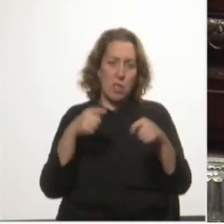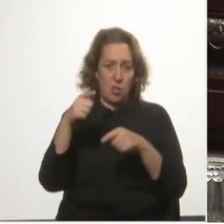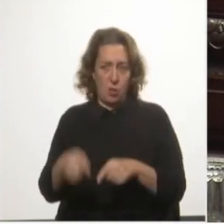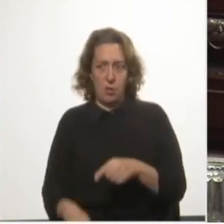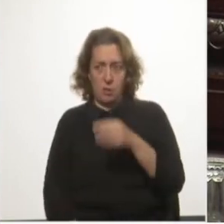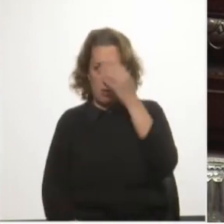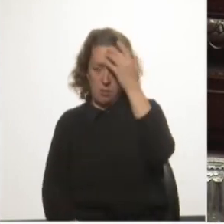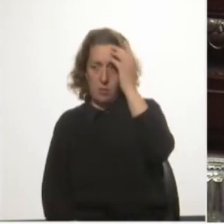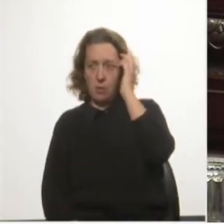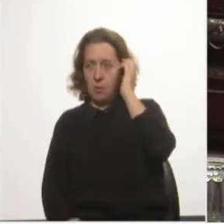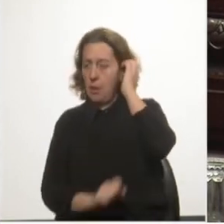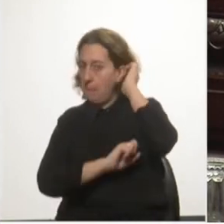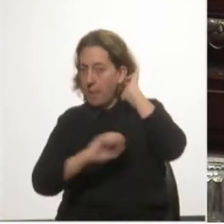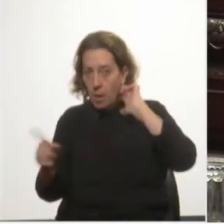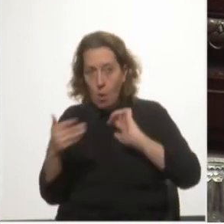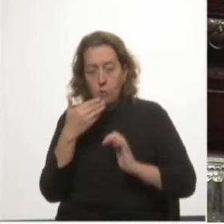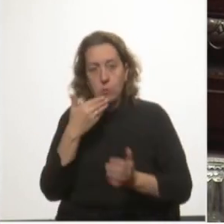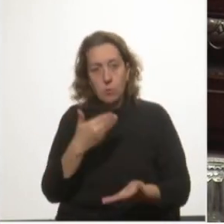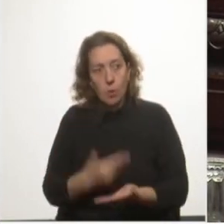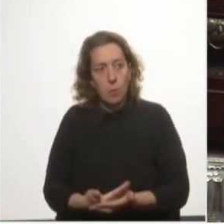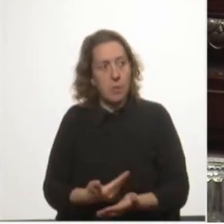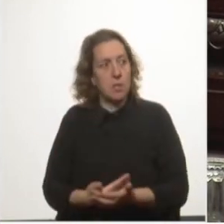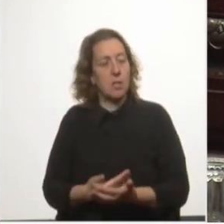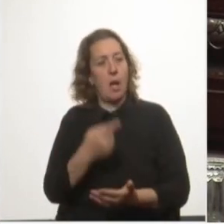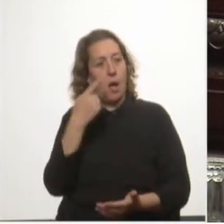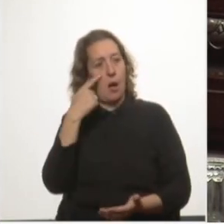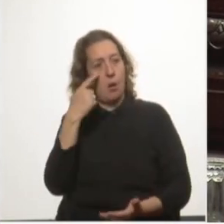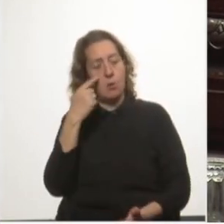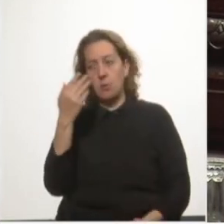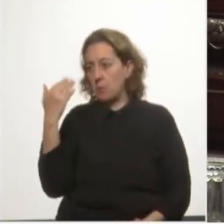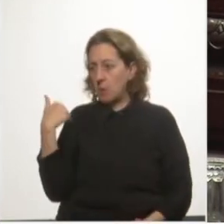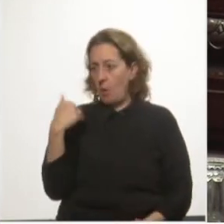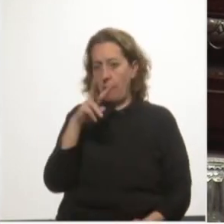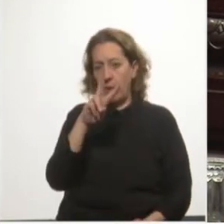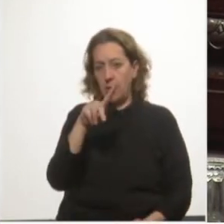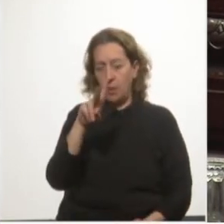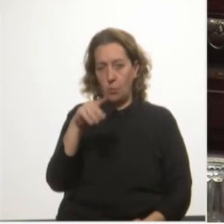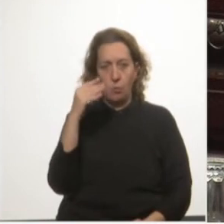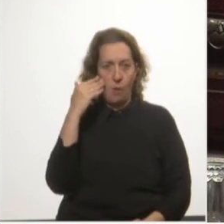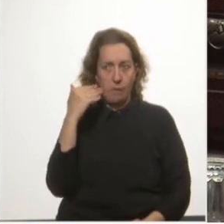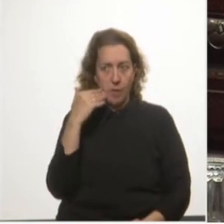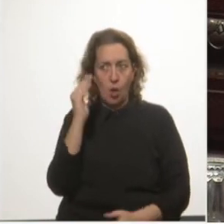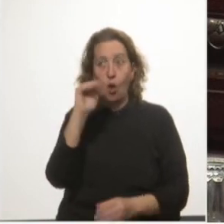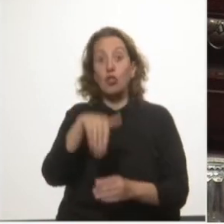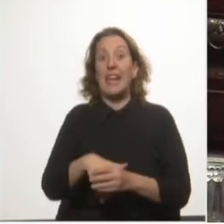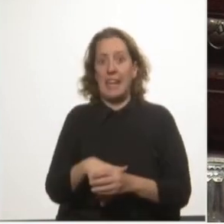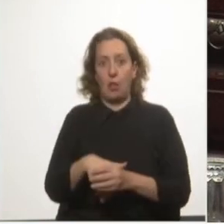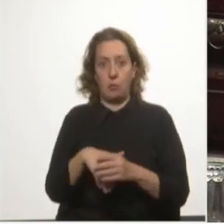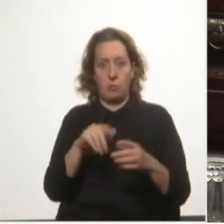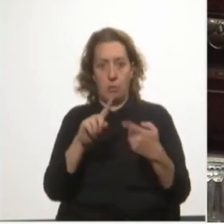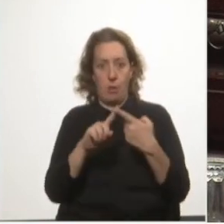mayor fue la sorpresa al conocer, el pasado 21 de abril, los contenidos del acuerdo.